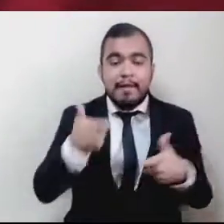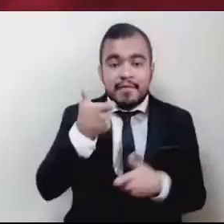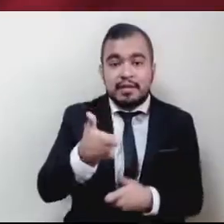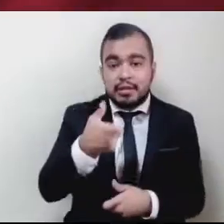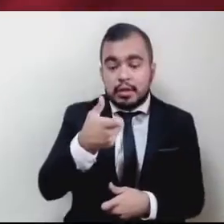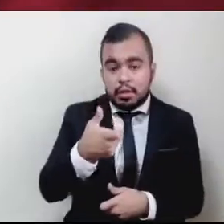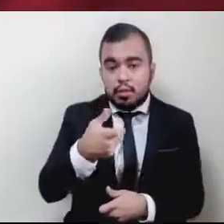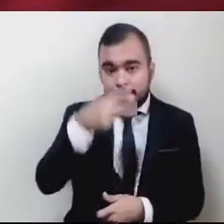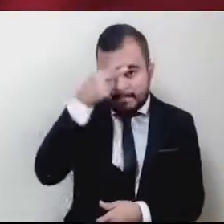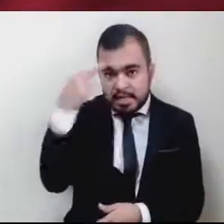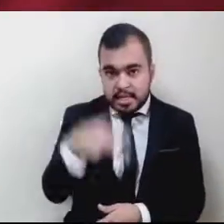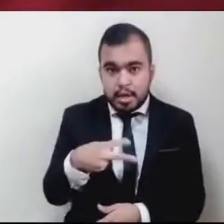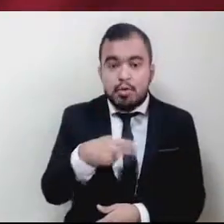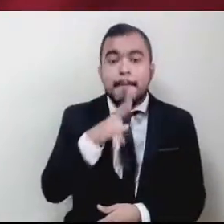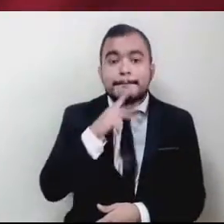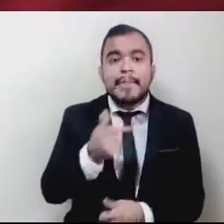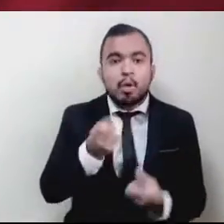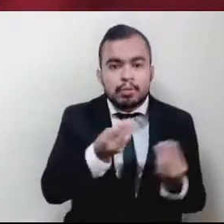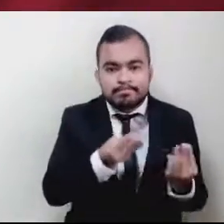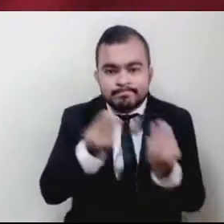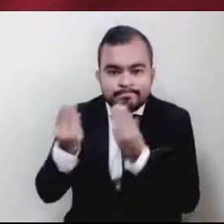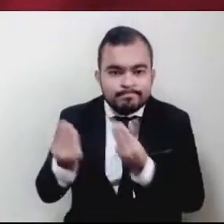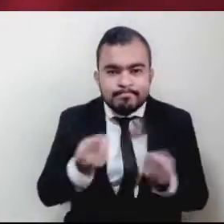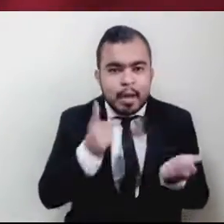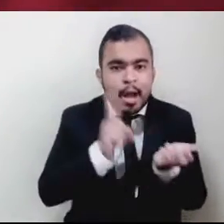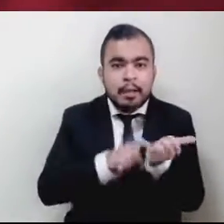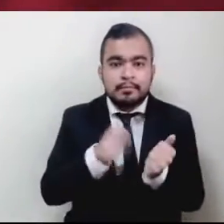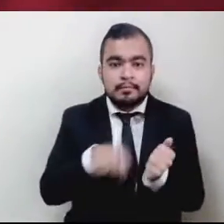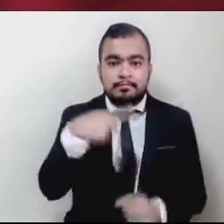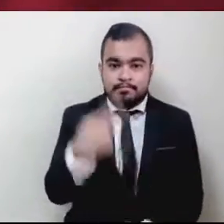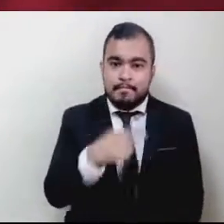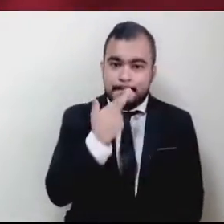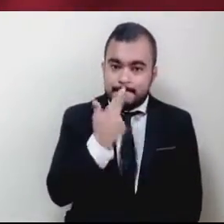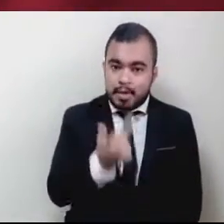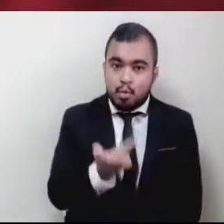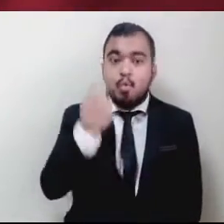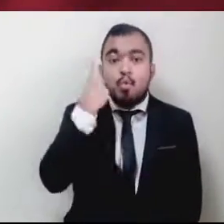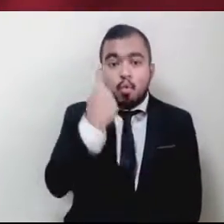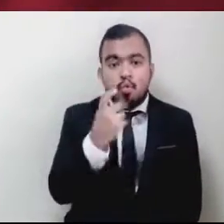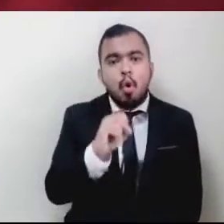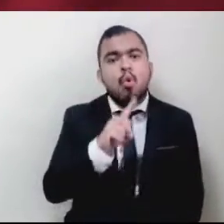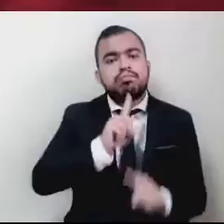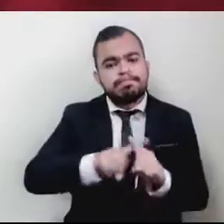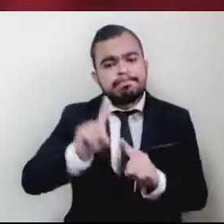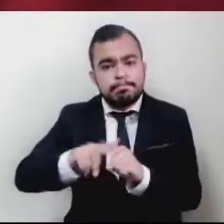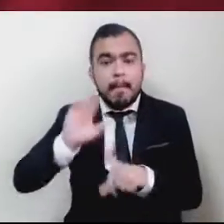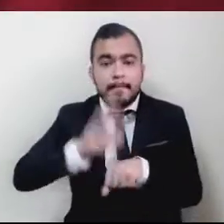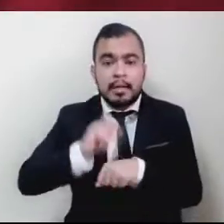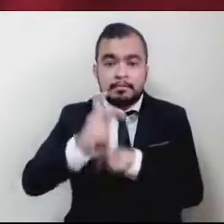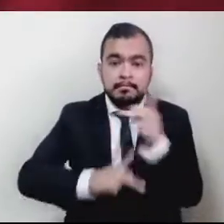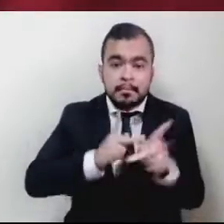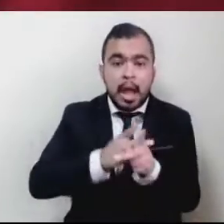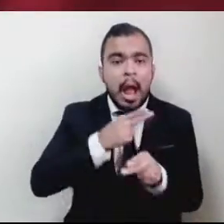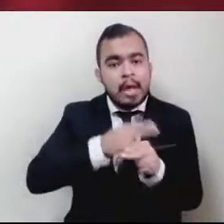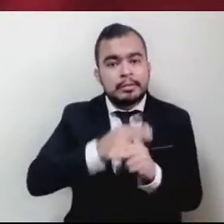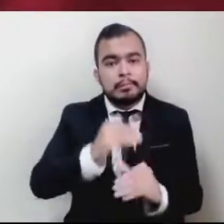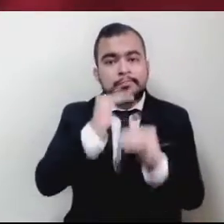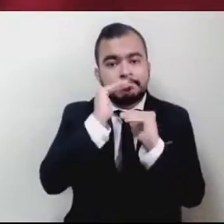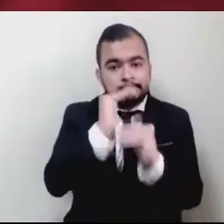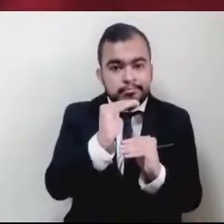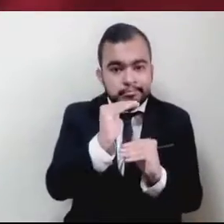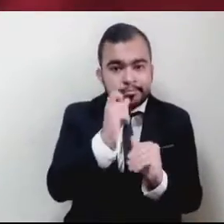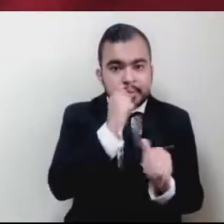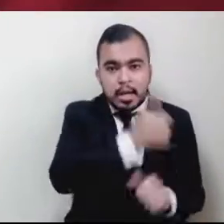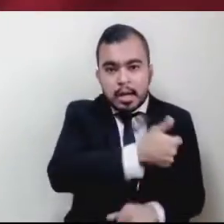mercado, uno o varios financiamientos, hasta por el monto que en cada caso se determine para el destino,